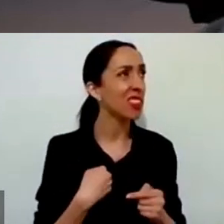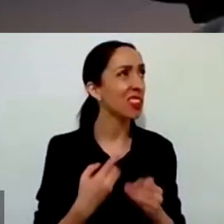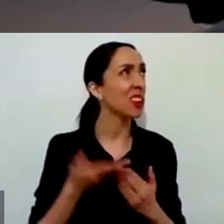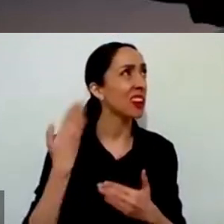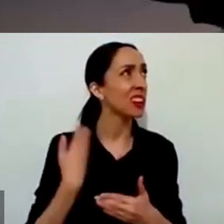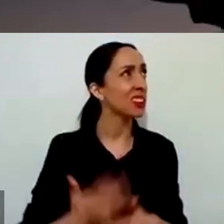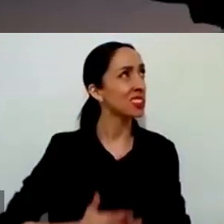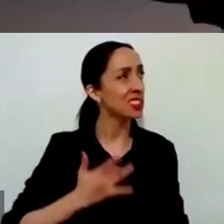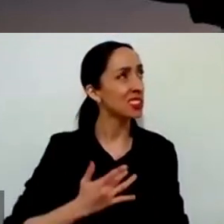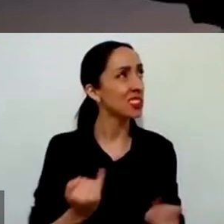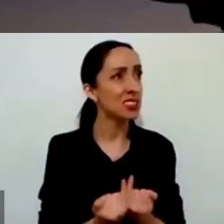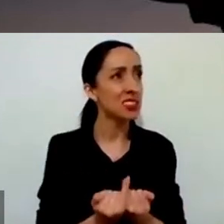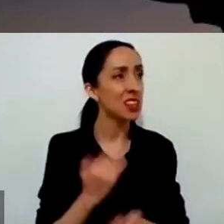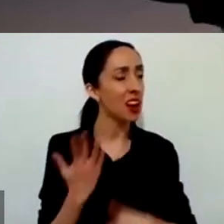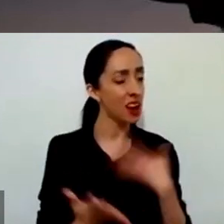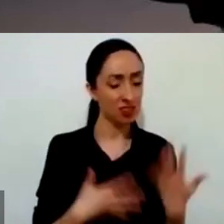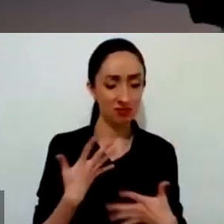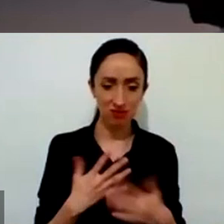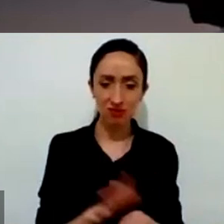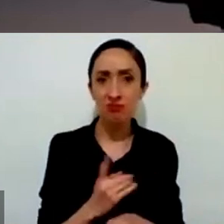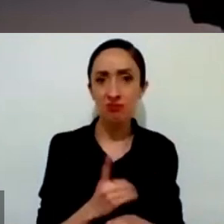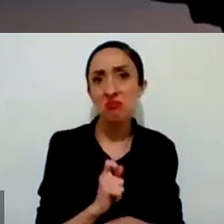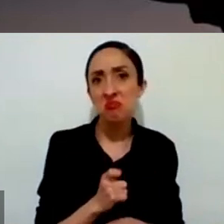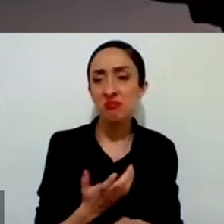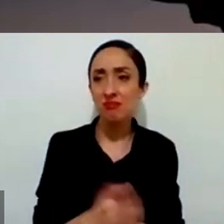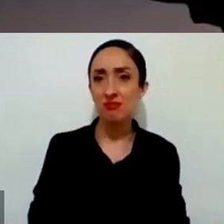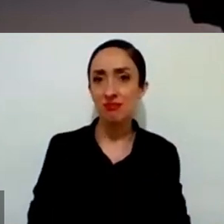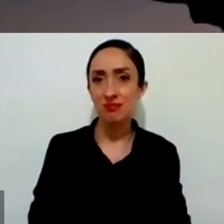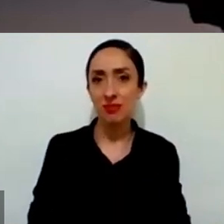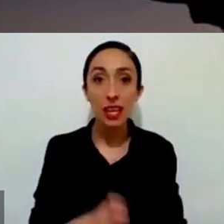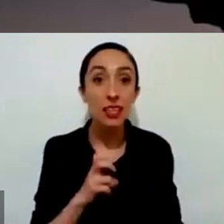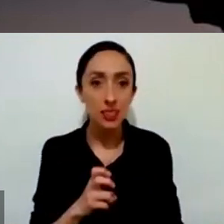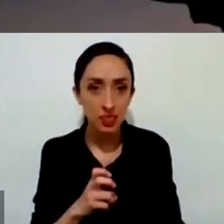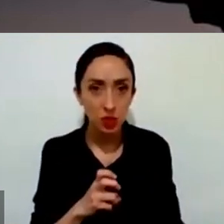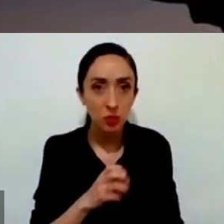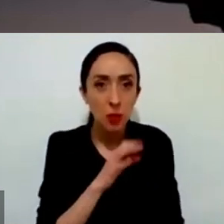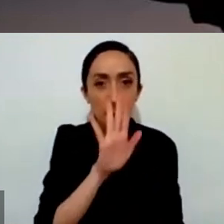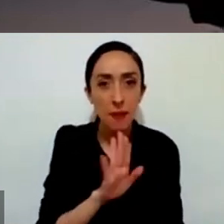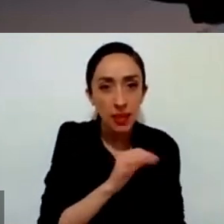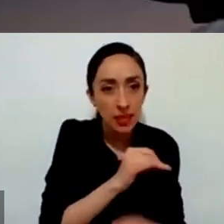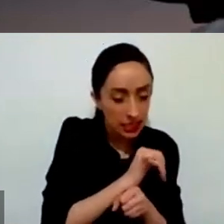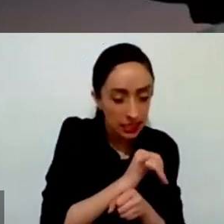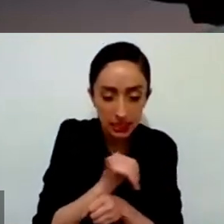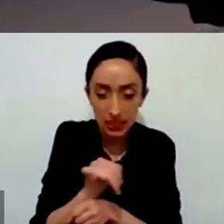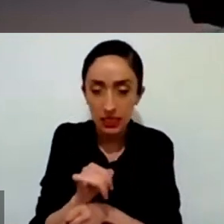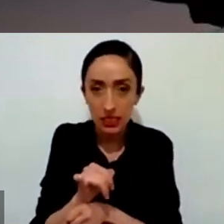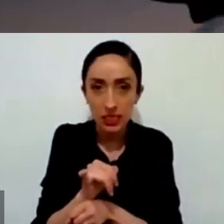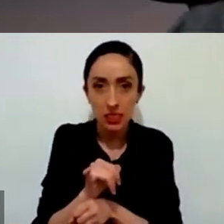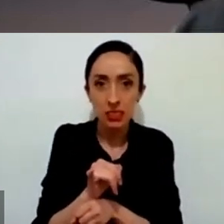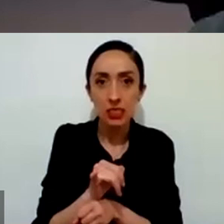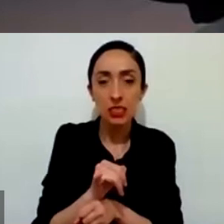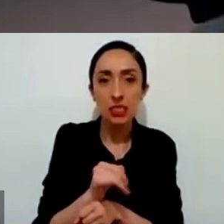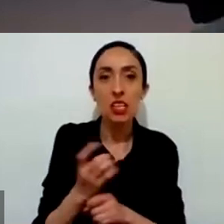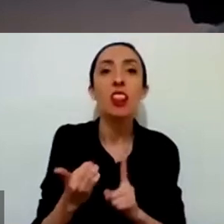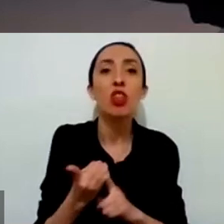momentos donde particularmente hay un evento, un episodio, una situación que